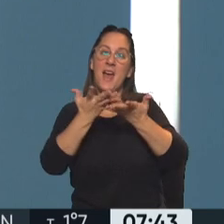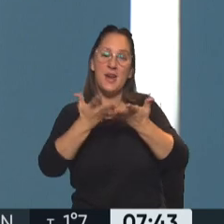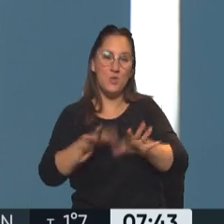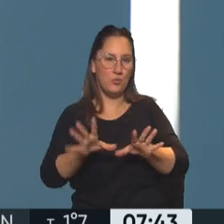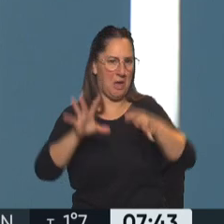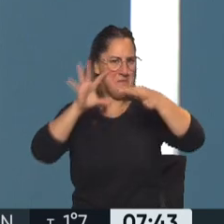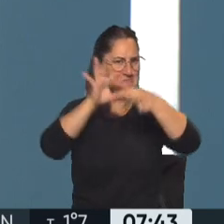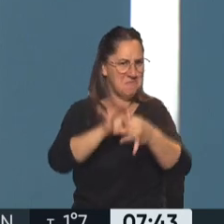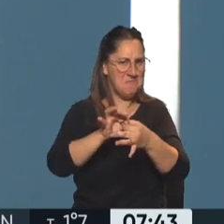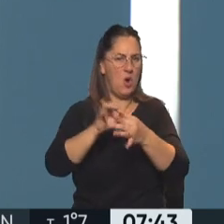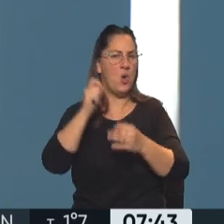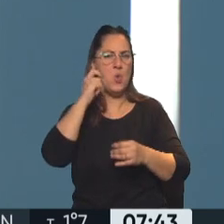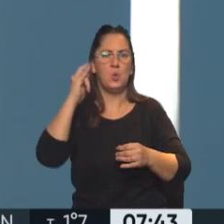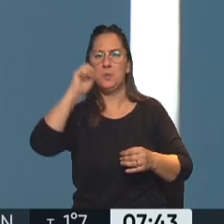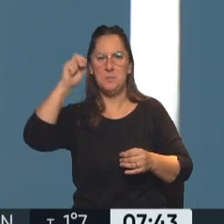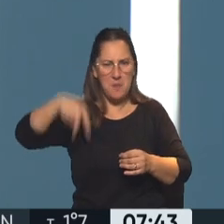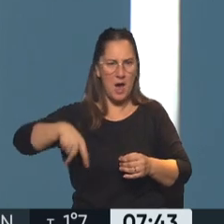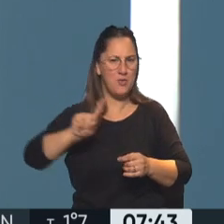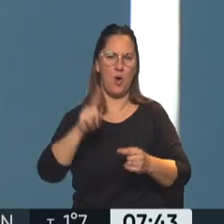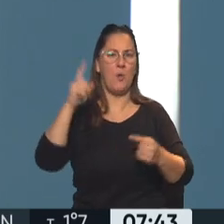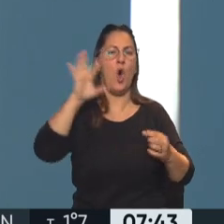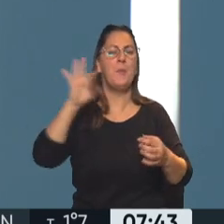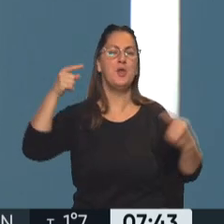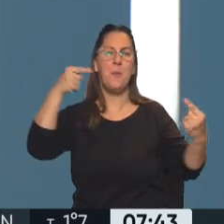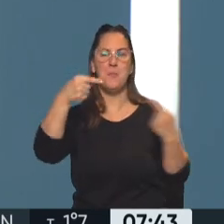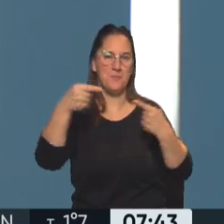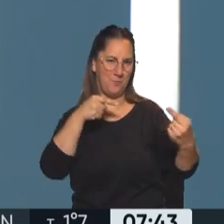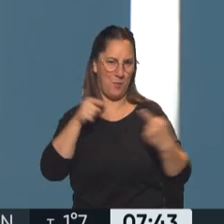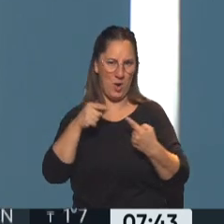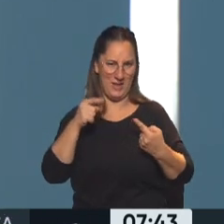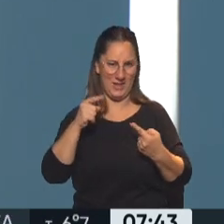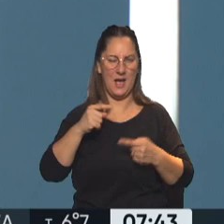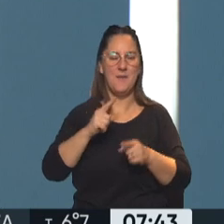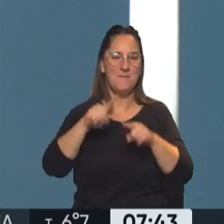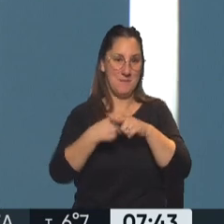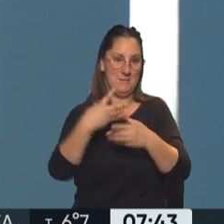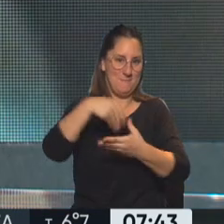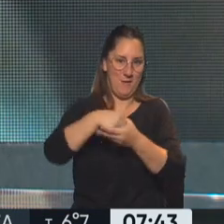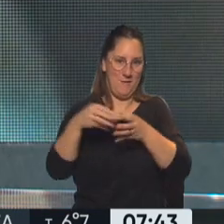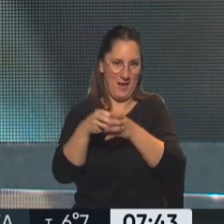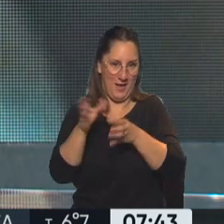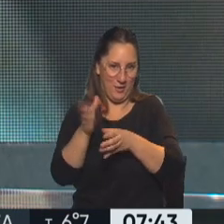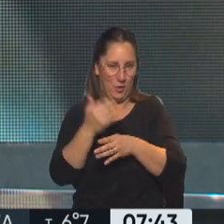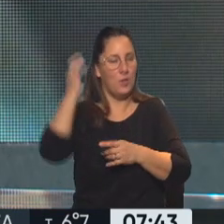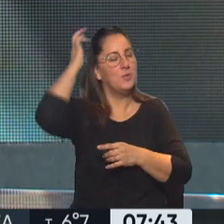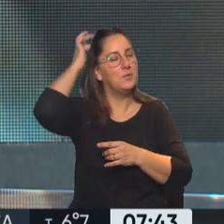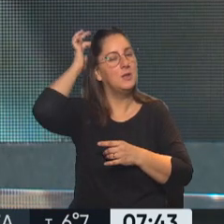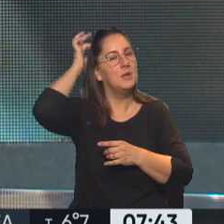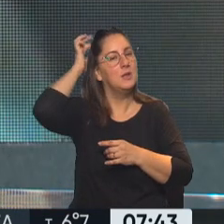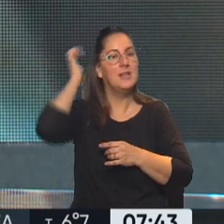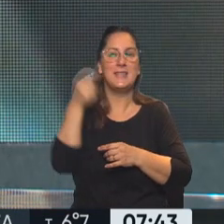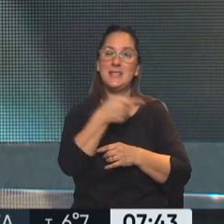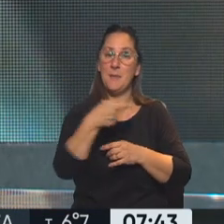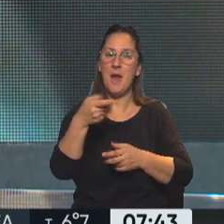estaba relacionada con su gestión, sino, claro, con las diferencias políticas que había y que hacían mucho ruido dentro del frente de todos. Y vamos a seguir hablando durante toda esta semana